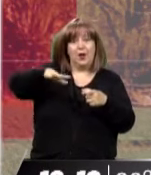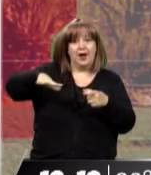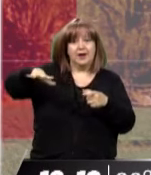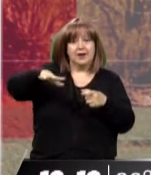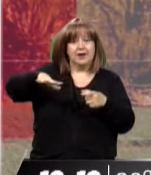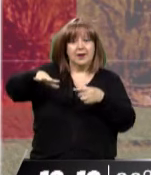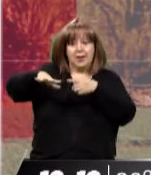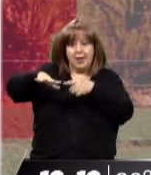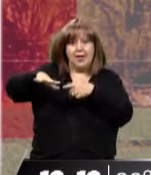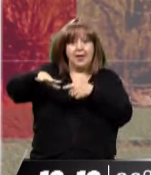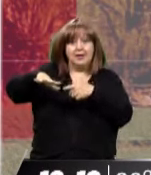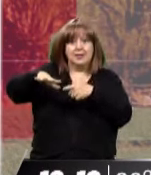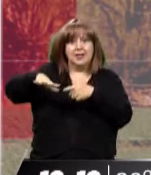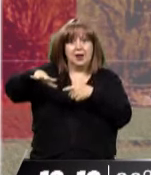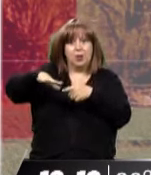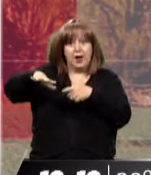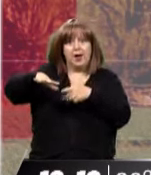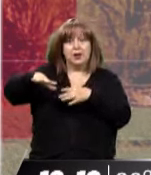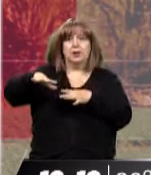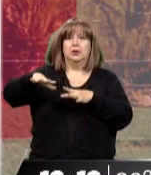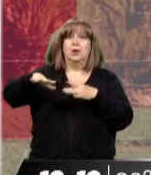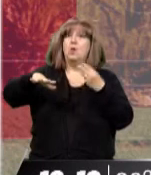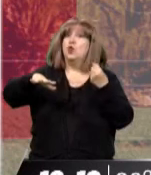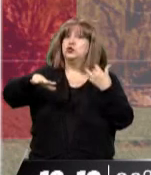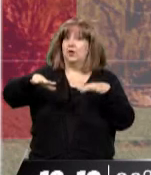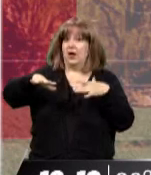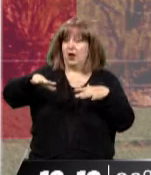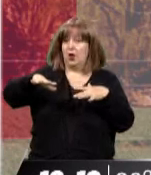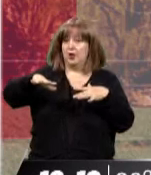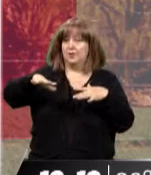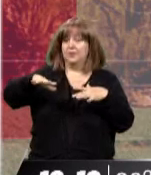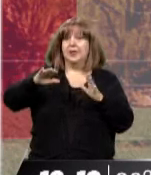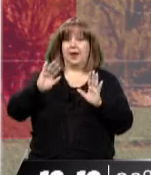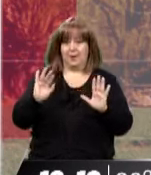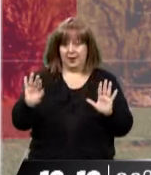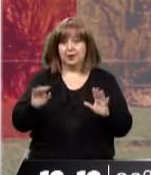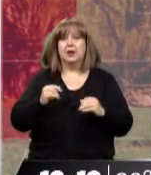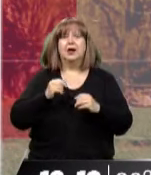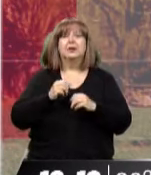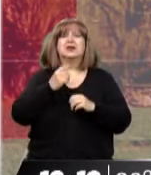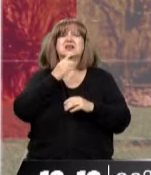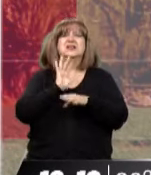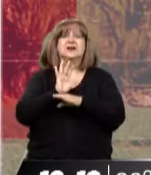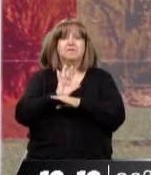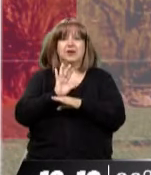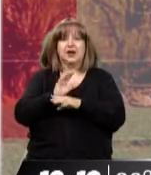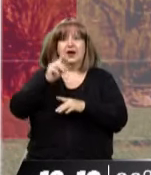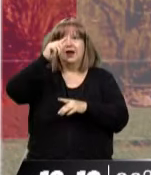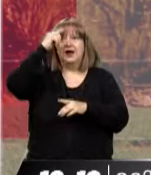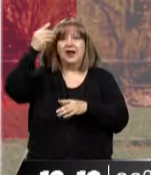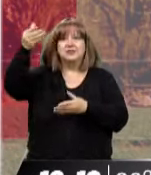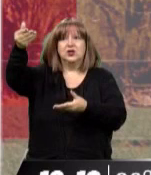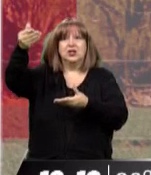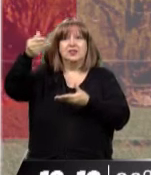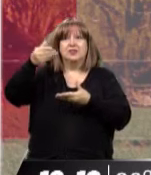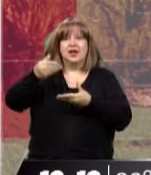poquito de tenor de qué se trata. Más de referencia, totalmente. Pongámoslo en términos nuestros y no tanto del gobernador. Está diciendo que la nación está entregando la